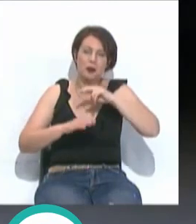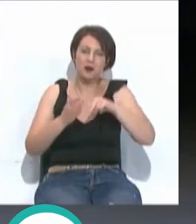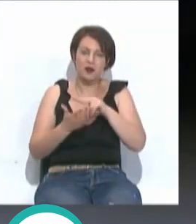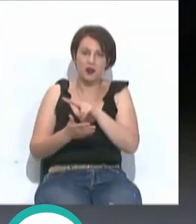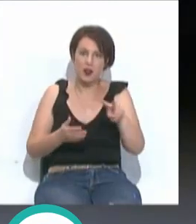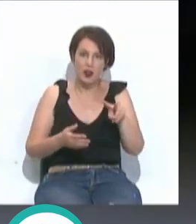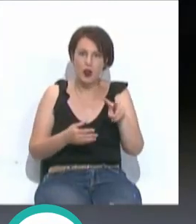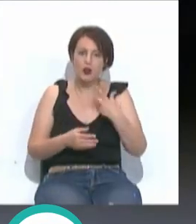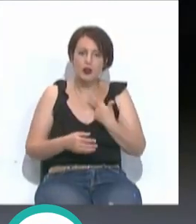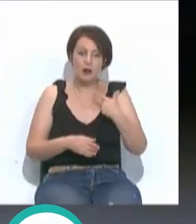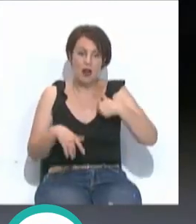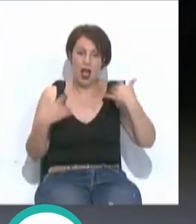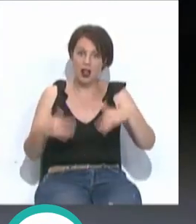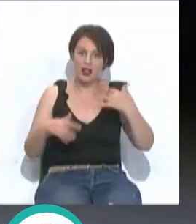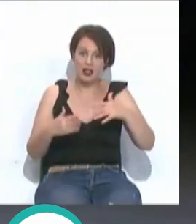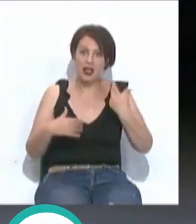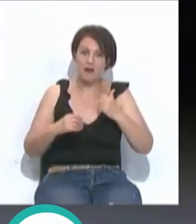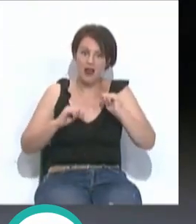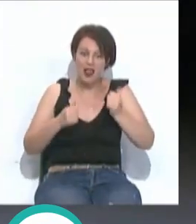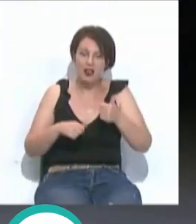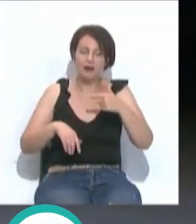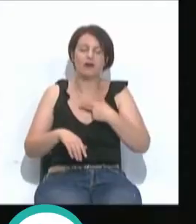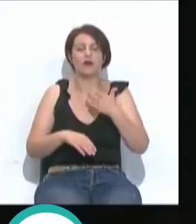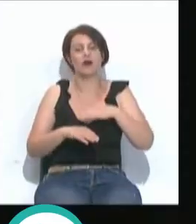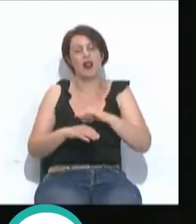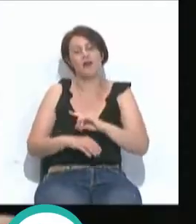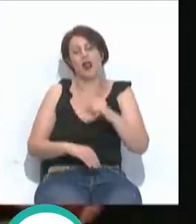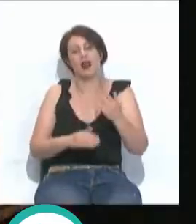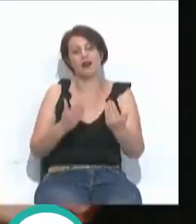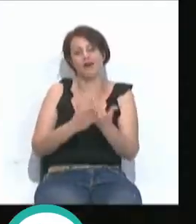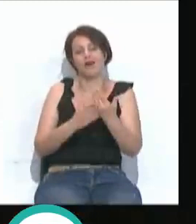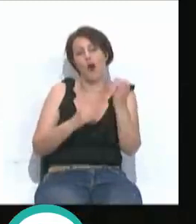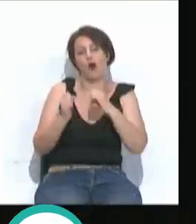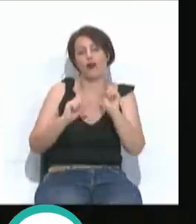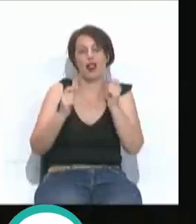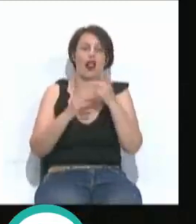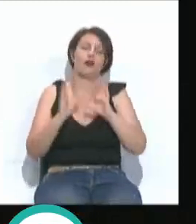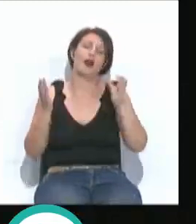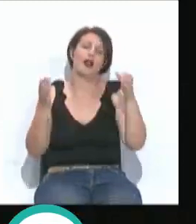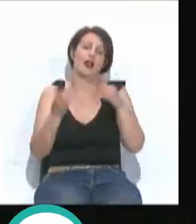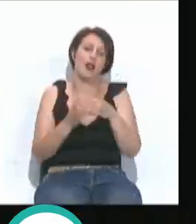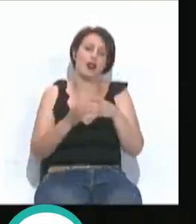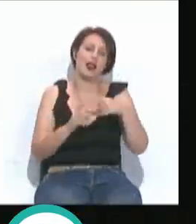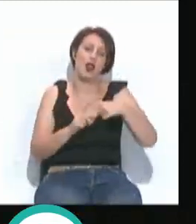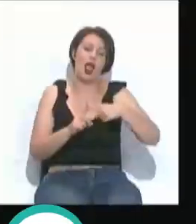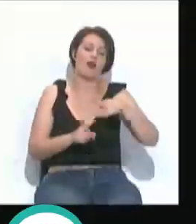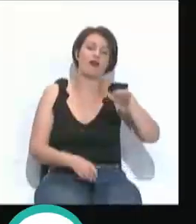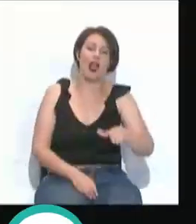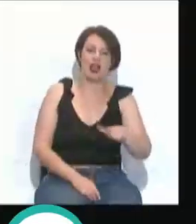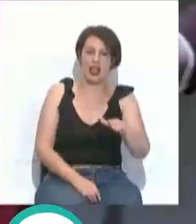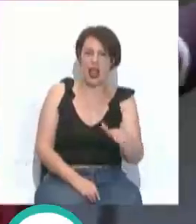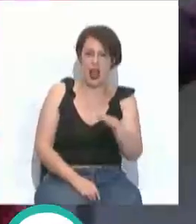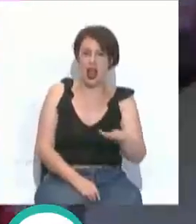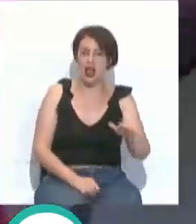El FAI abrió sus puertas este miércoles para que diera comienzo la primera sesión del concurso oficial de agrupaciones en categoría de infantiles,